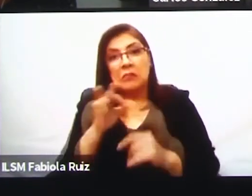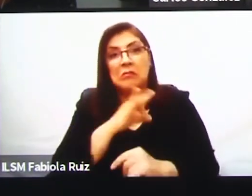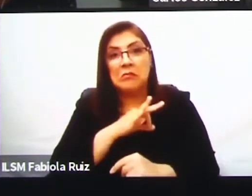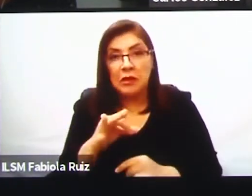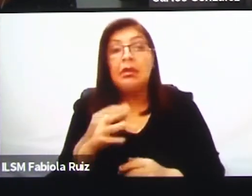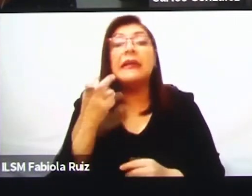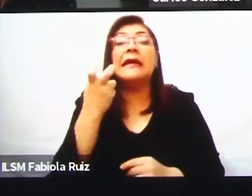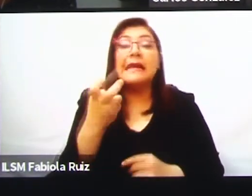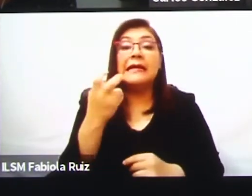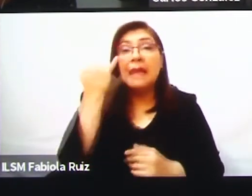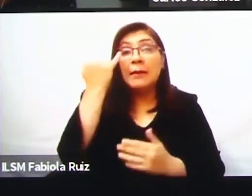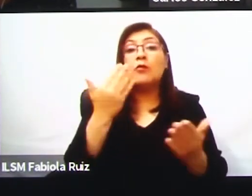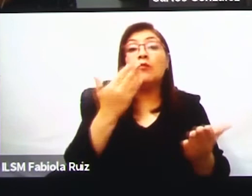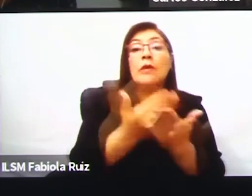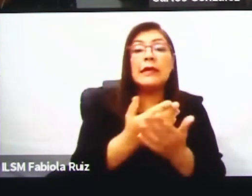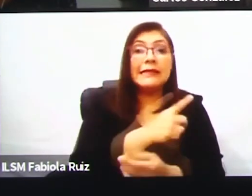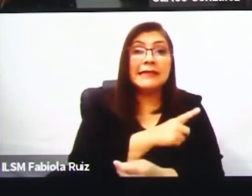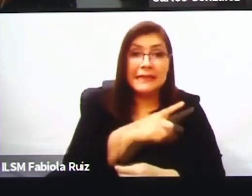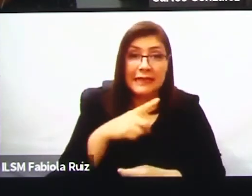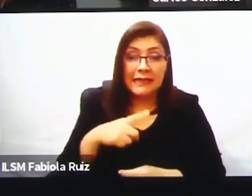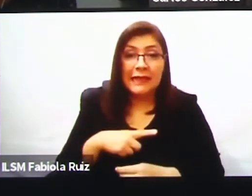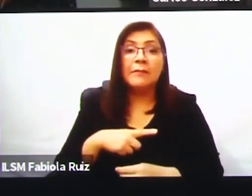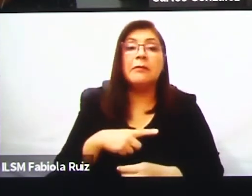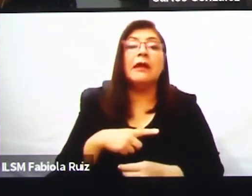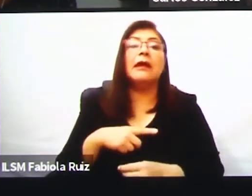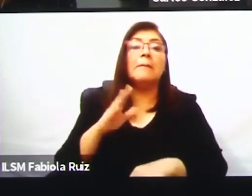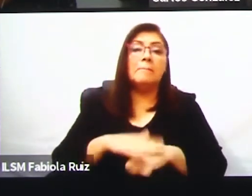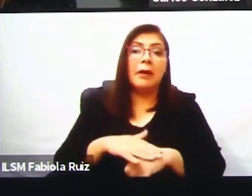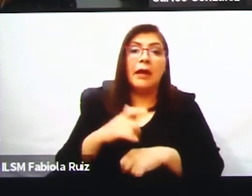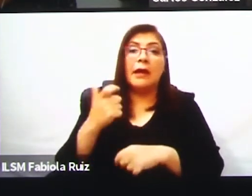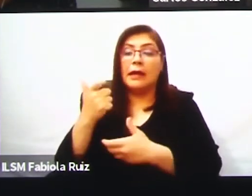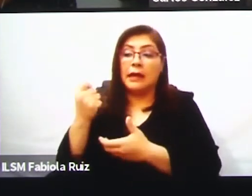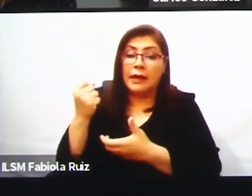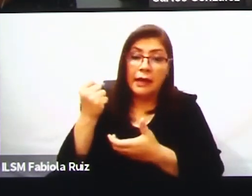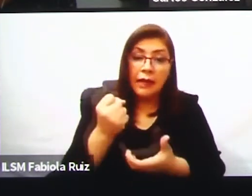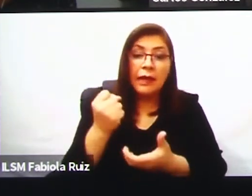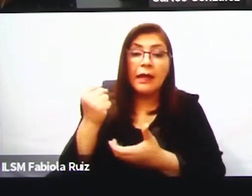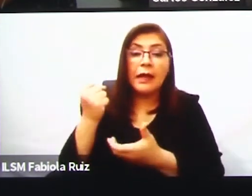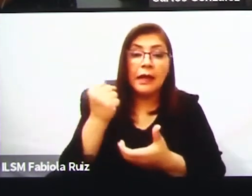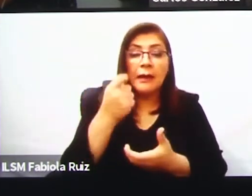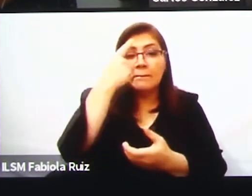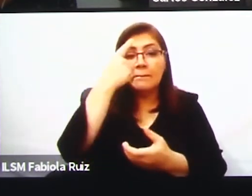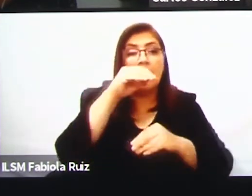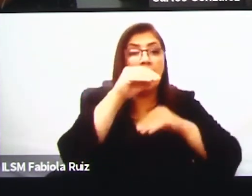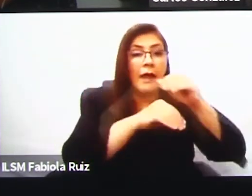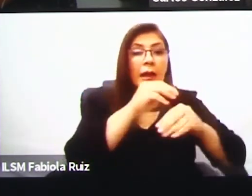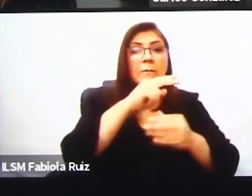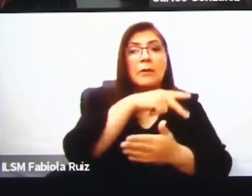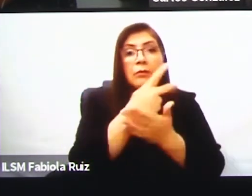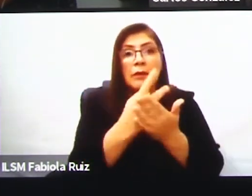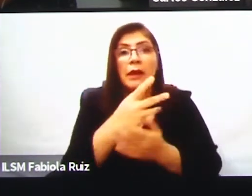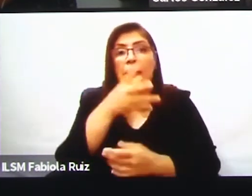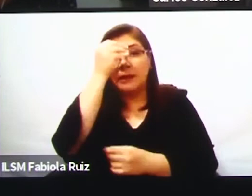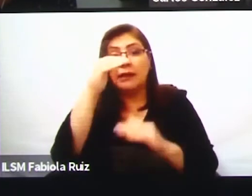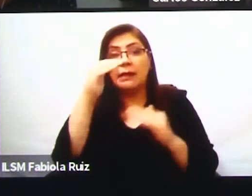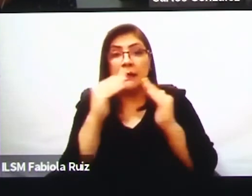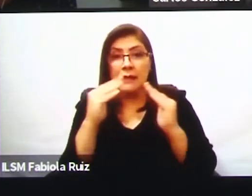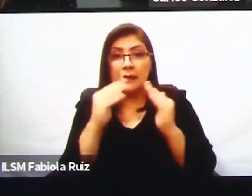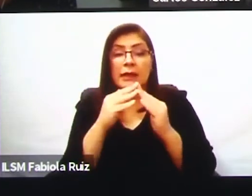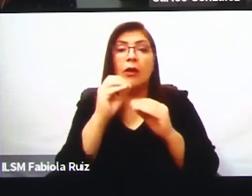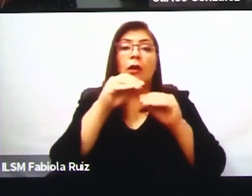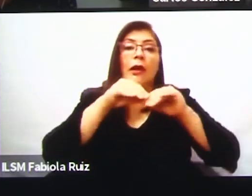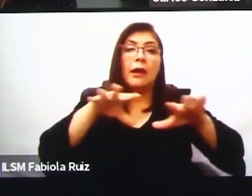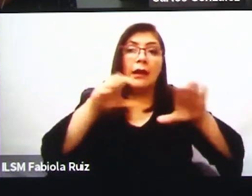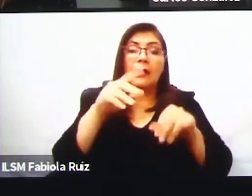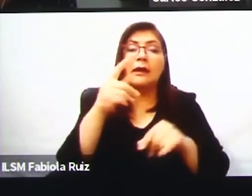efectivamente más que seguirle invirtiendo a la producción de Aprende en Casa y a su transmisión a